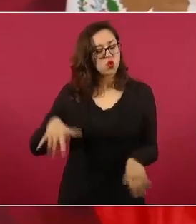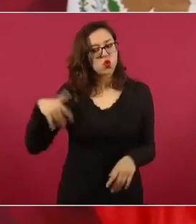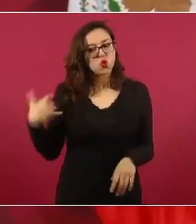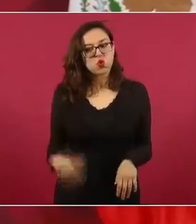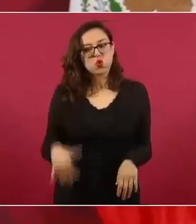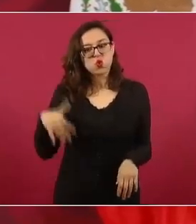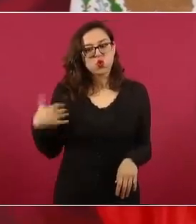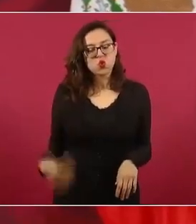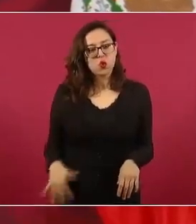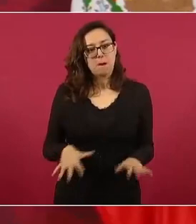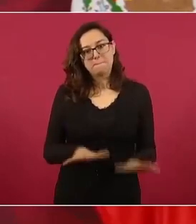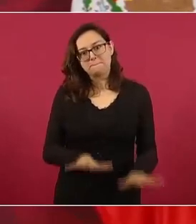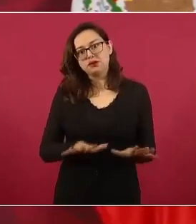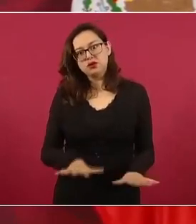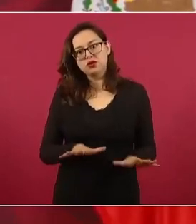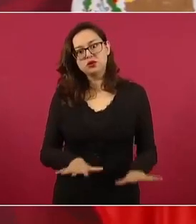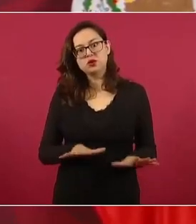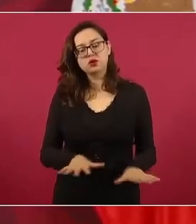Ellos son los que